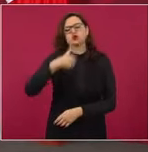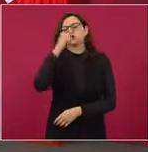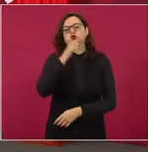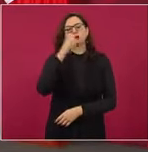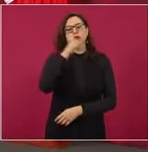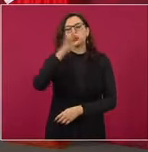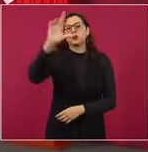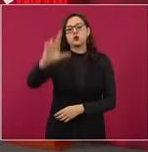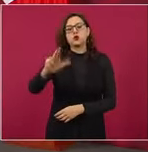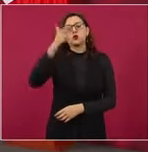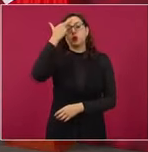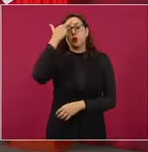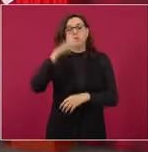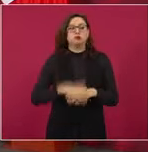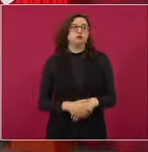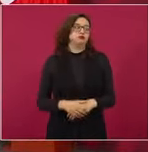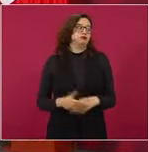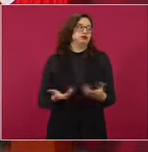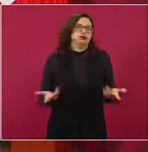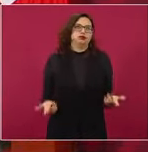la revolución